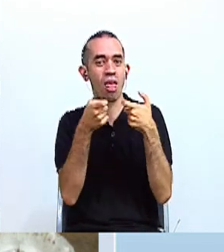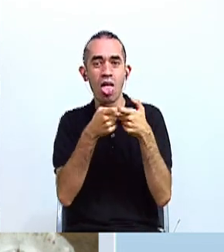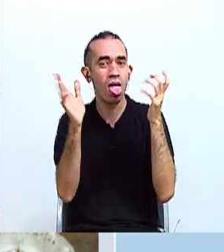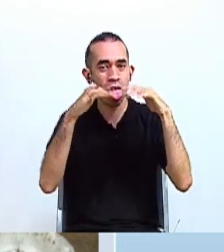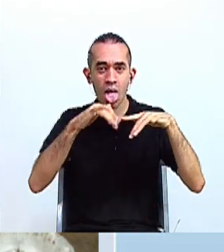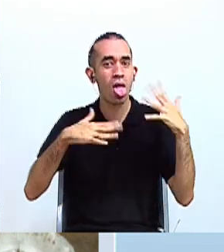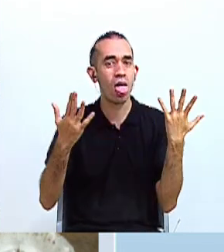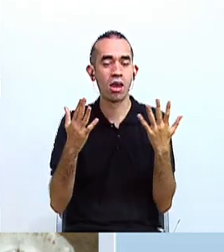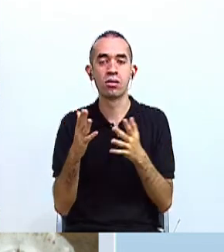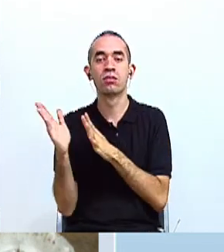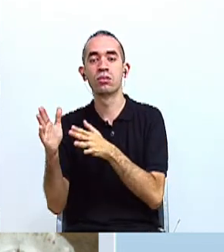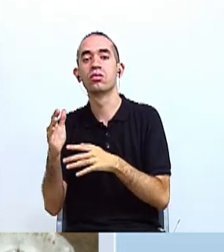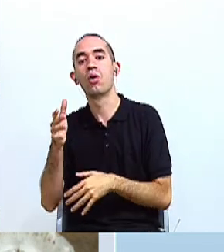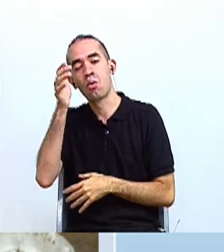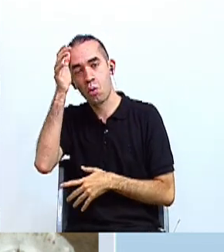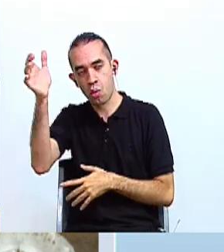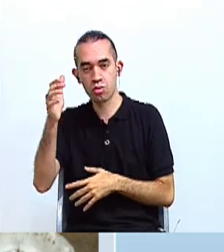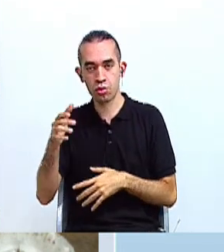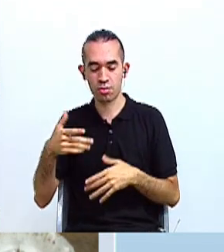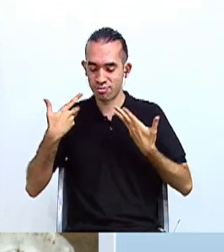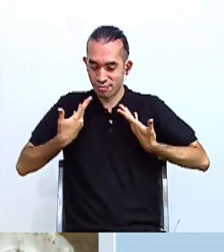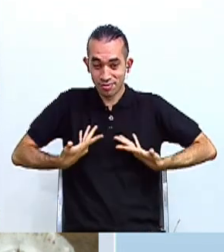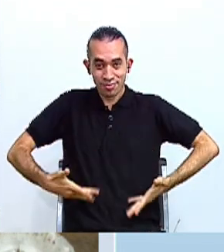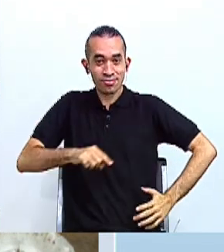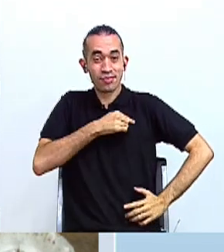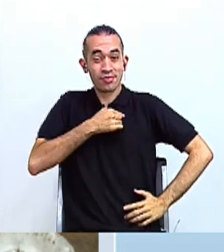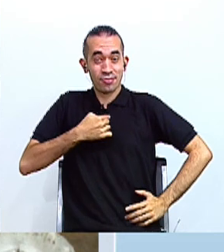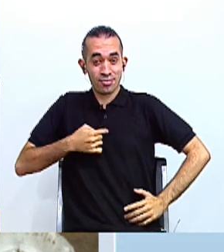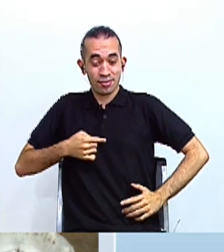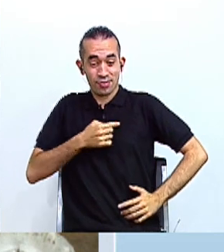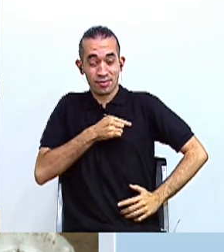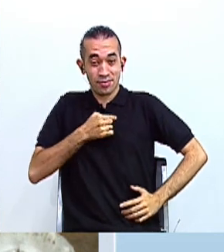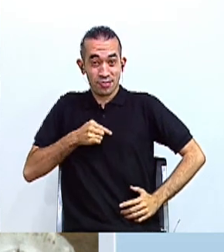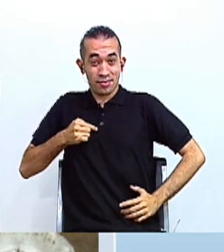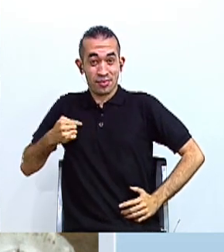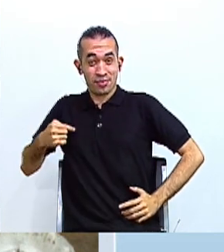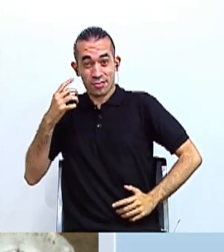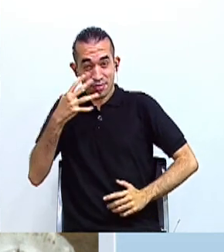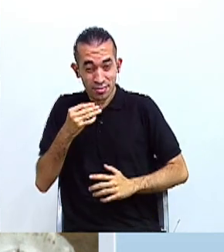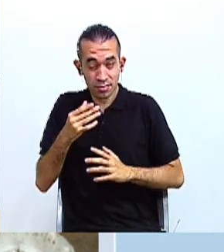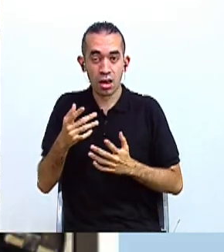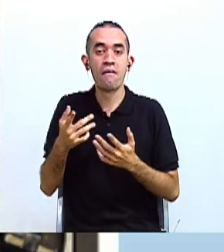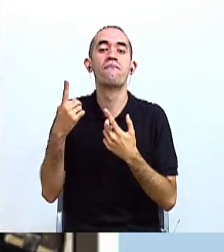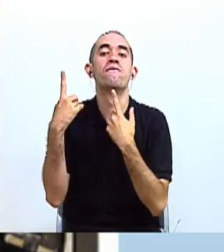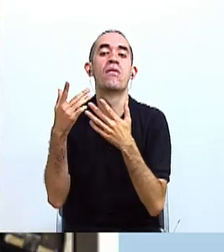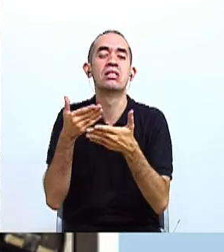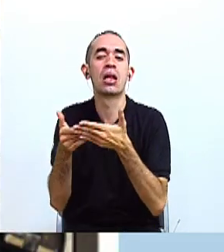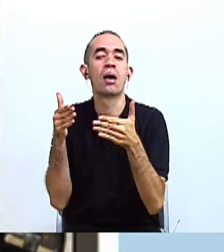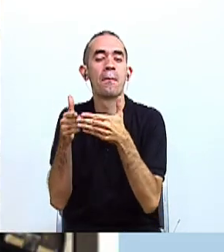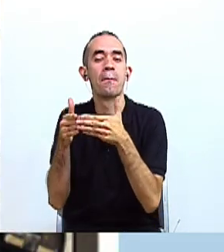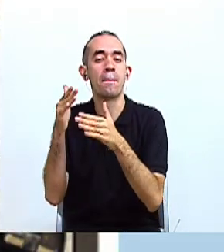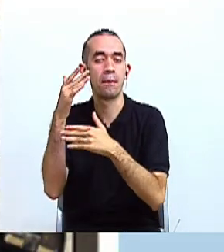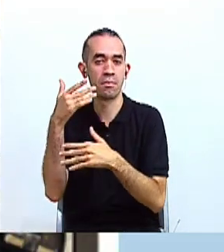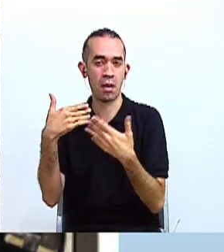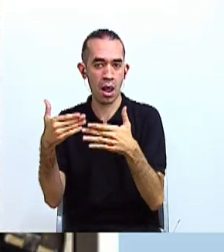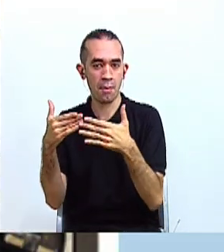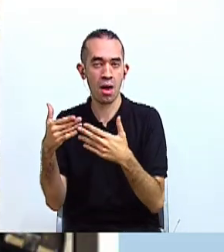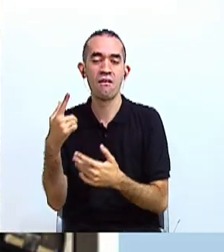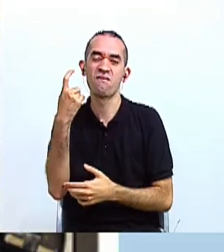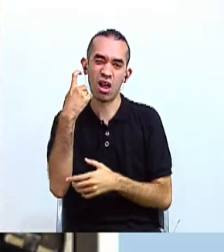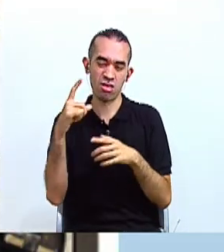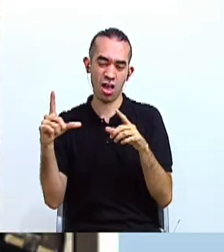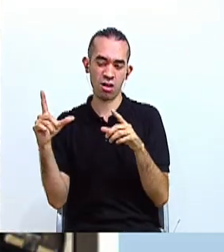y la cultura guaymí también con problemas de falta de titulación de tierras. Muy bien, quiero